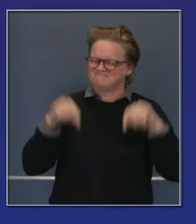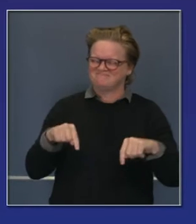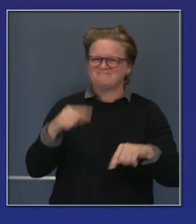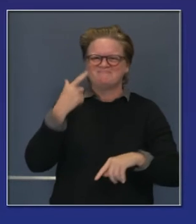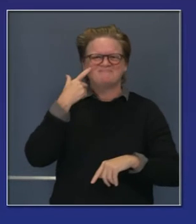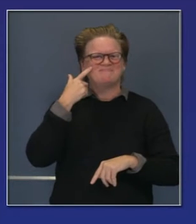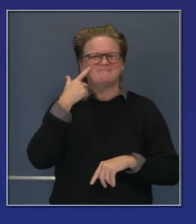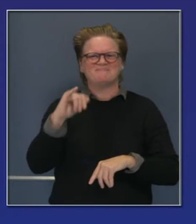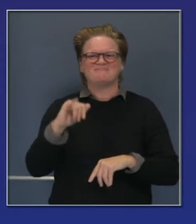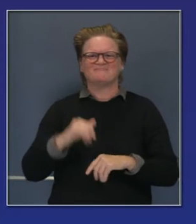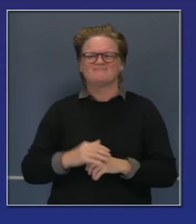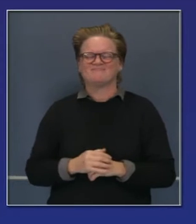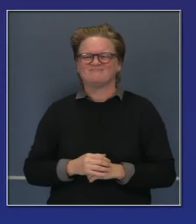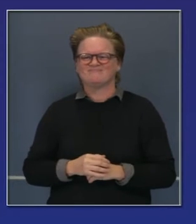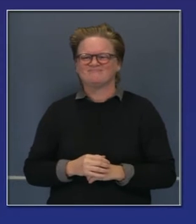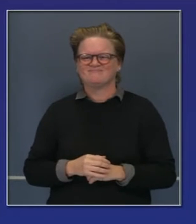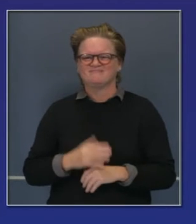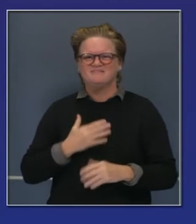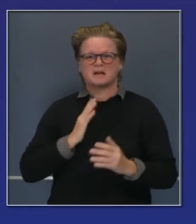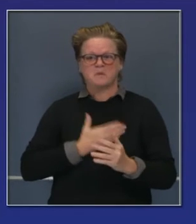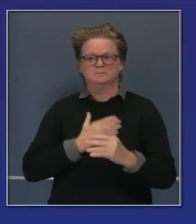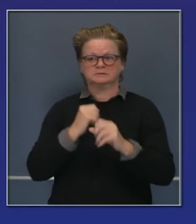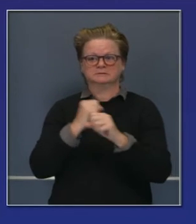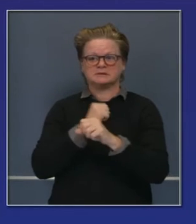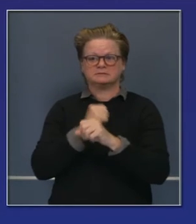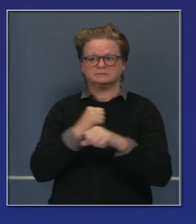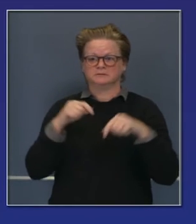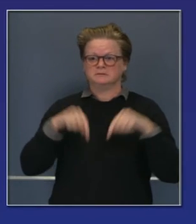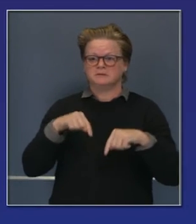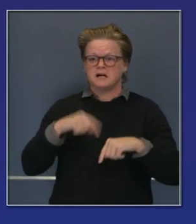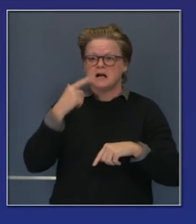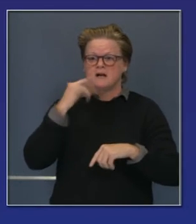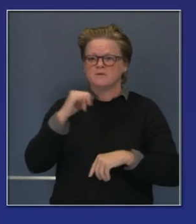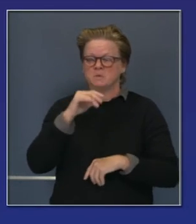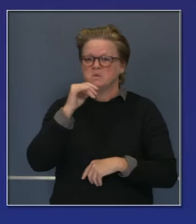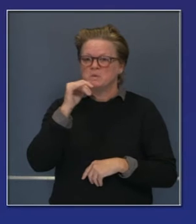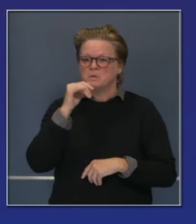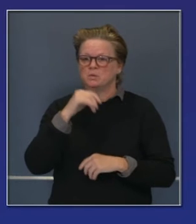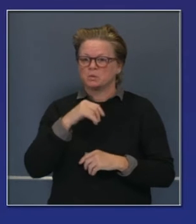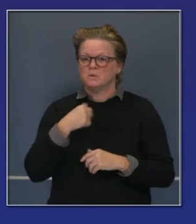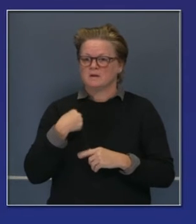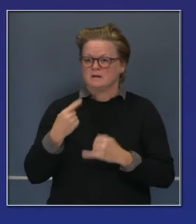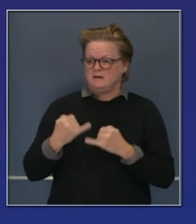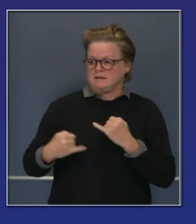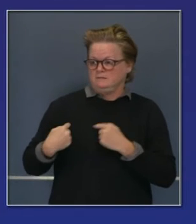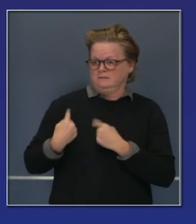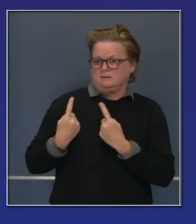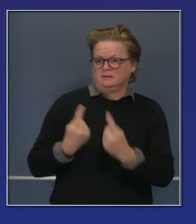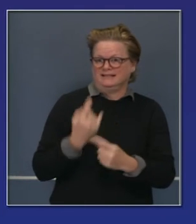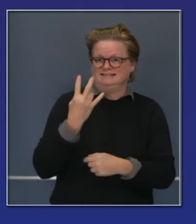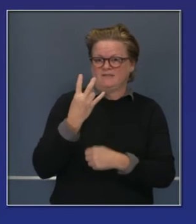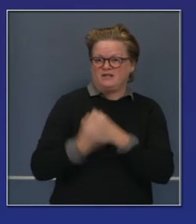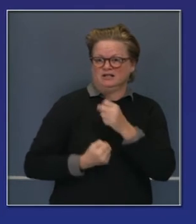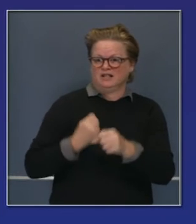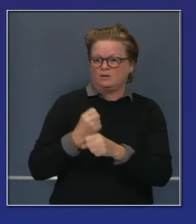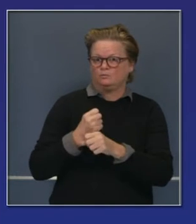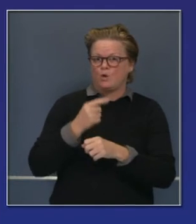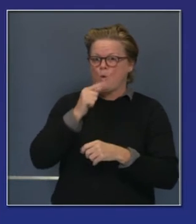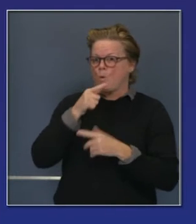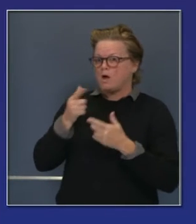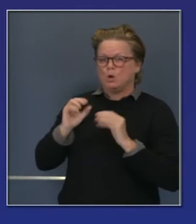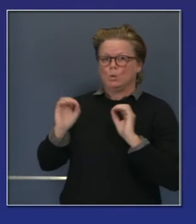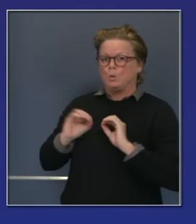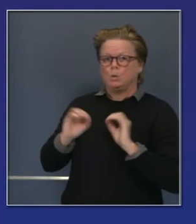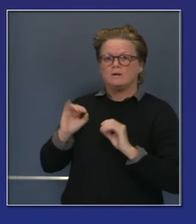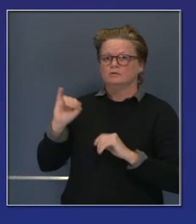Pueden ver los datos. California en los últimos siete años ha reducido el índice de personas sin seguro más que